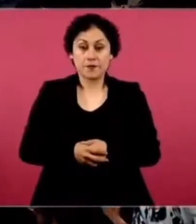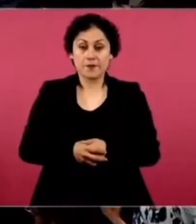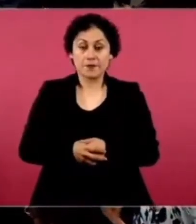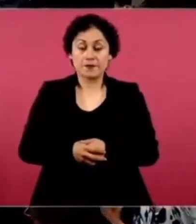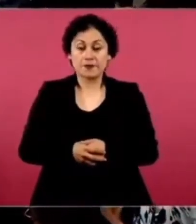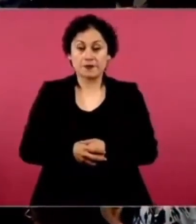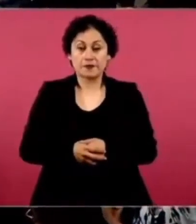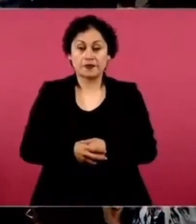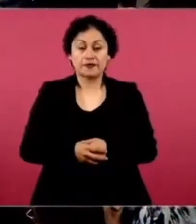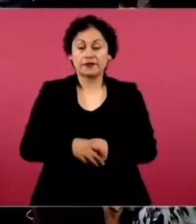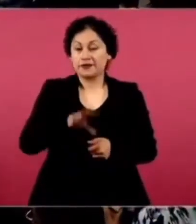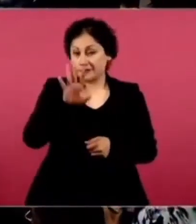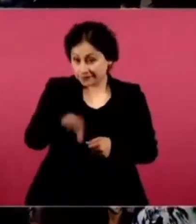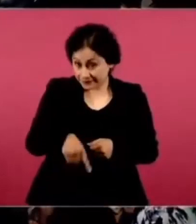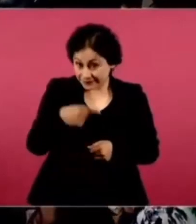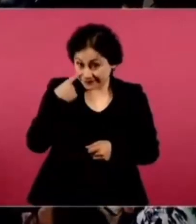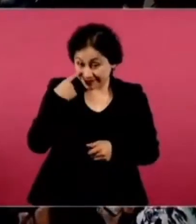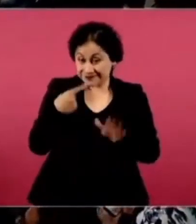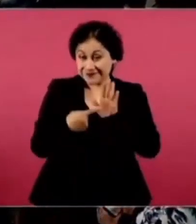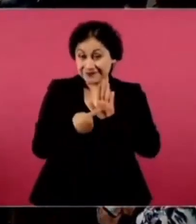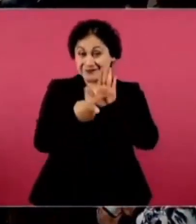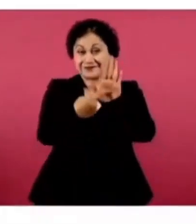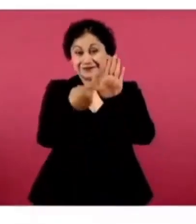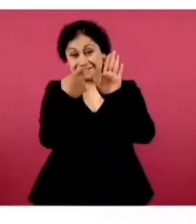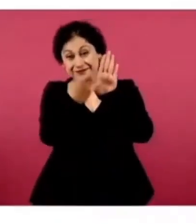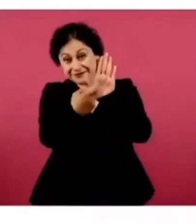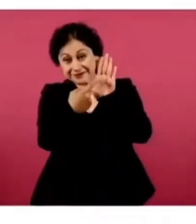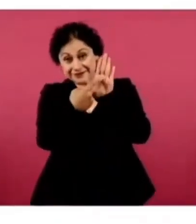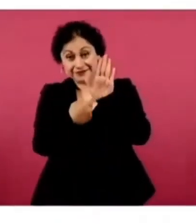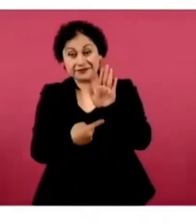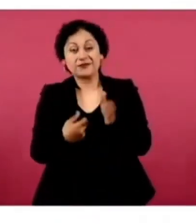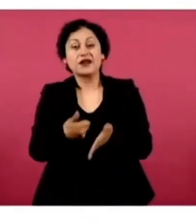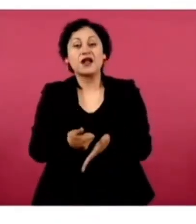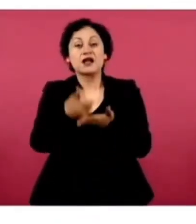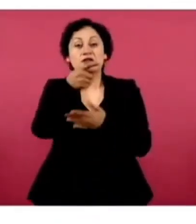Ayuda mucho esto, ¿no?, para entender las cosas.